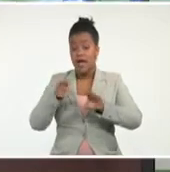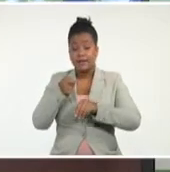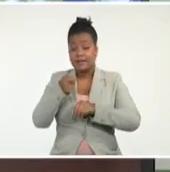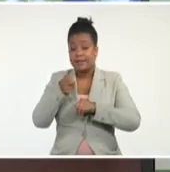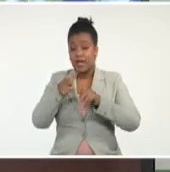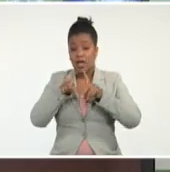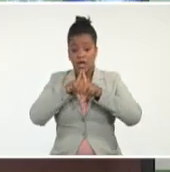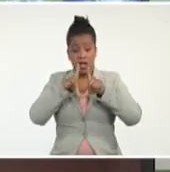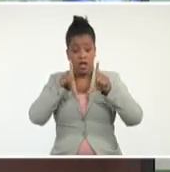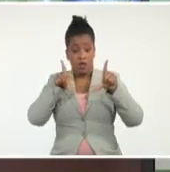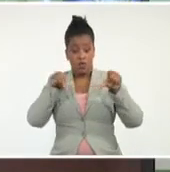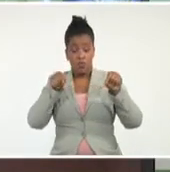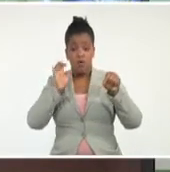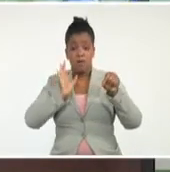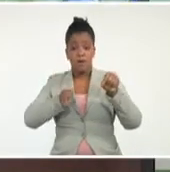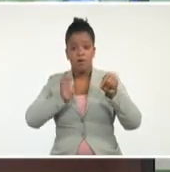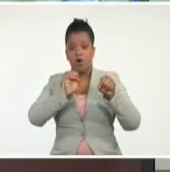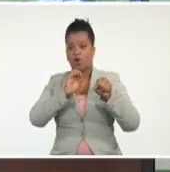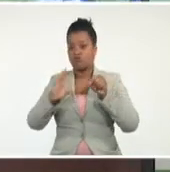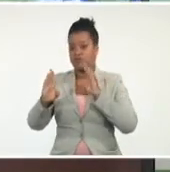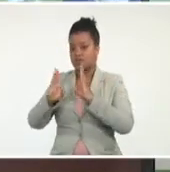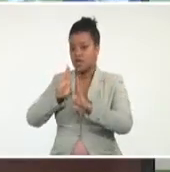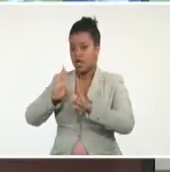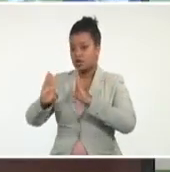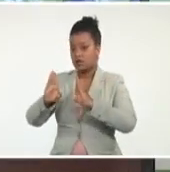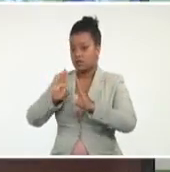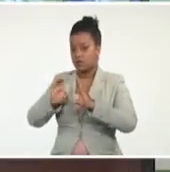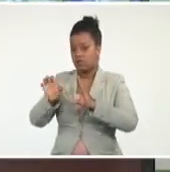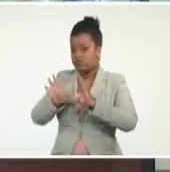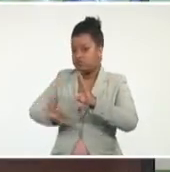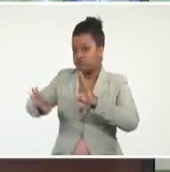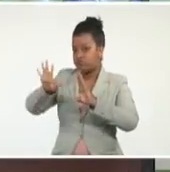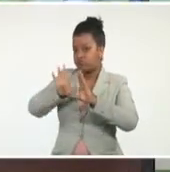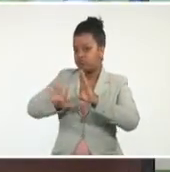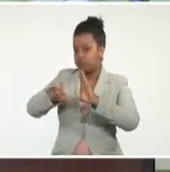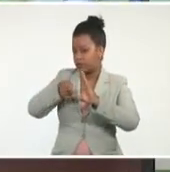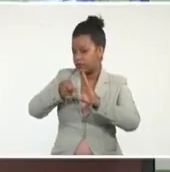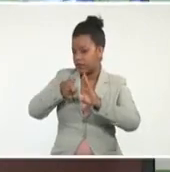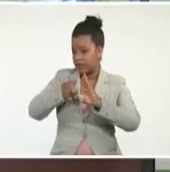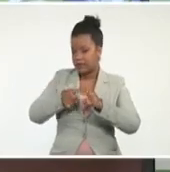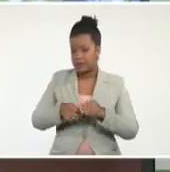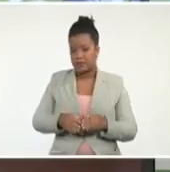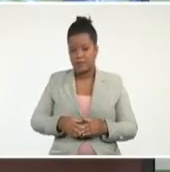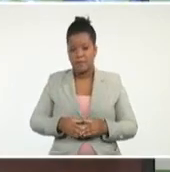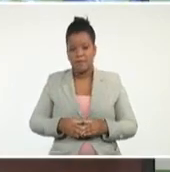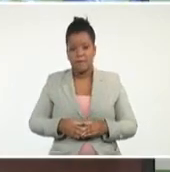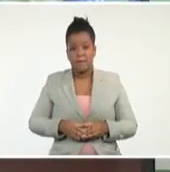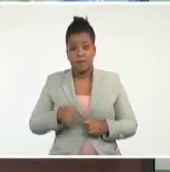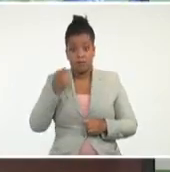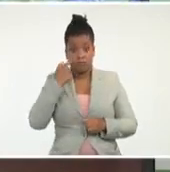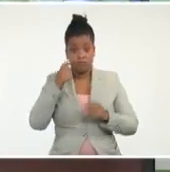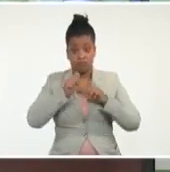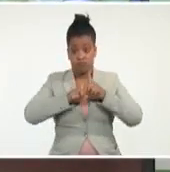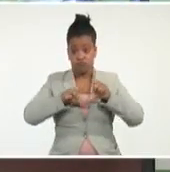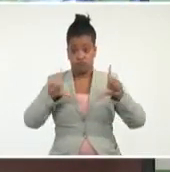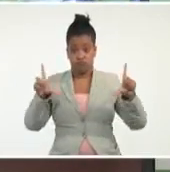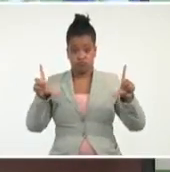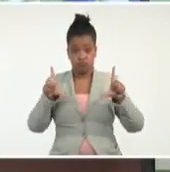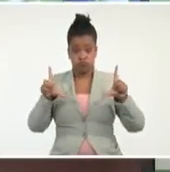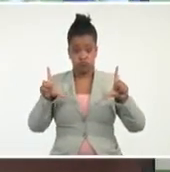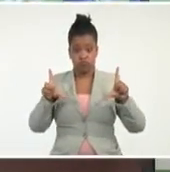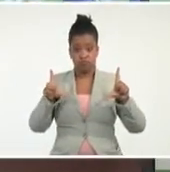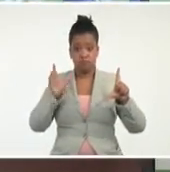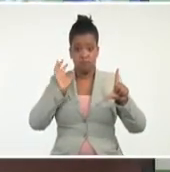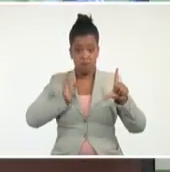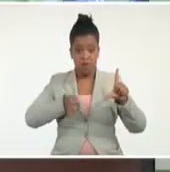al occidente de nuestro país. Bueno, aquí tenemos la imagen del satélite y tenemos también la posición